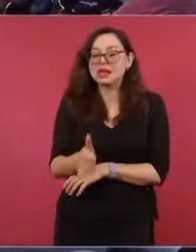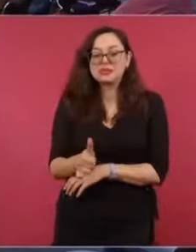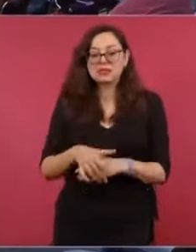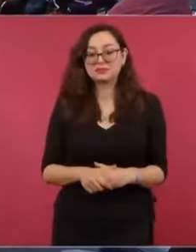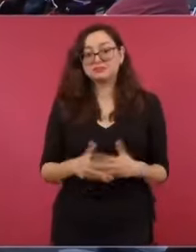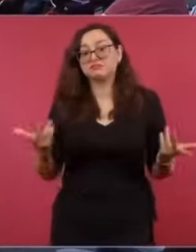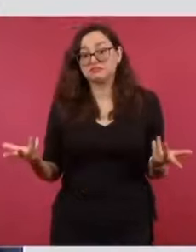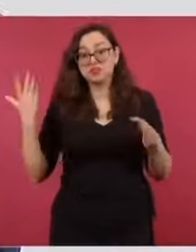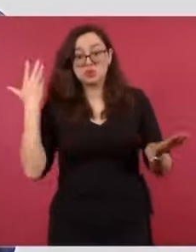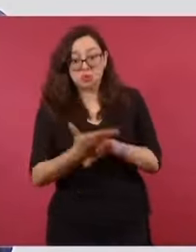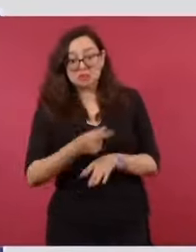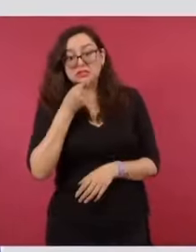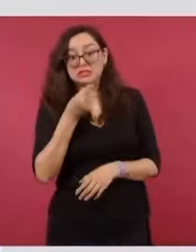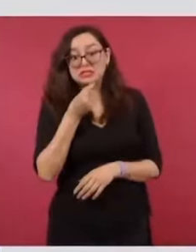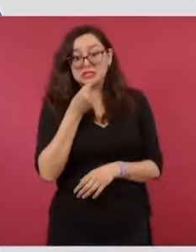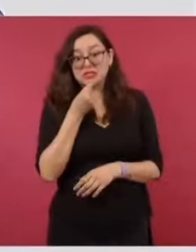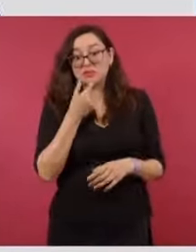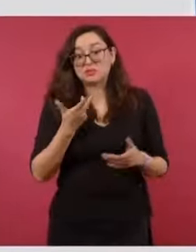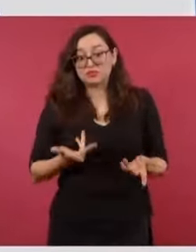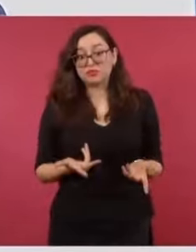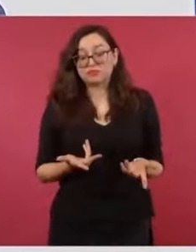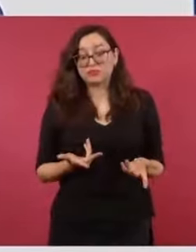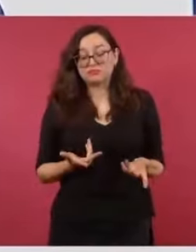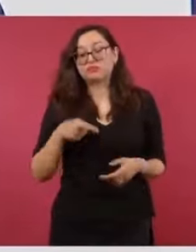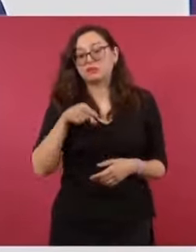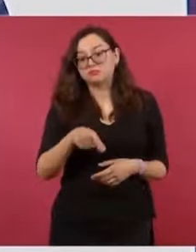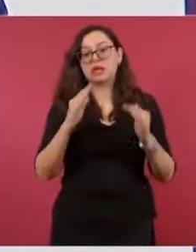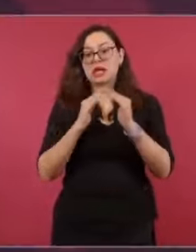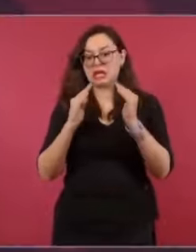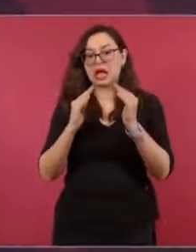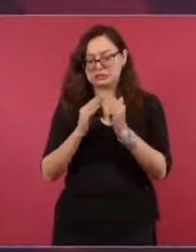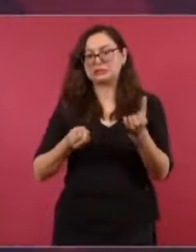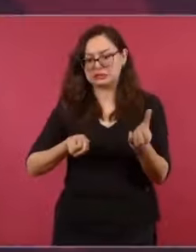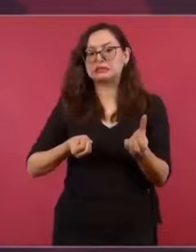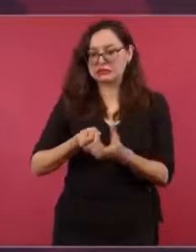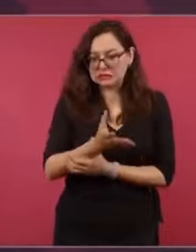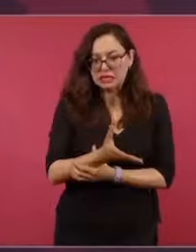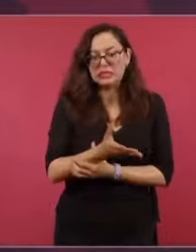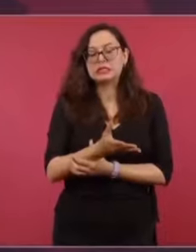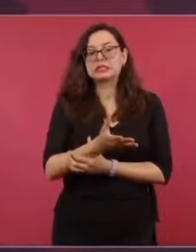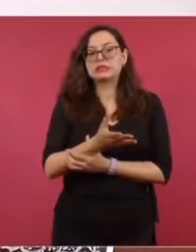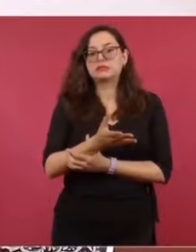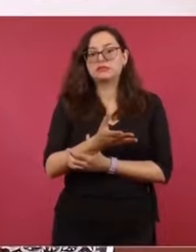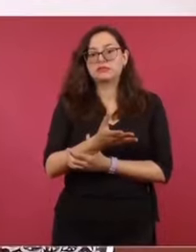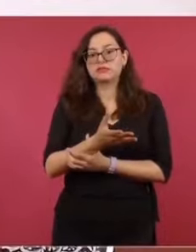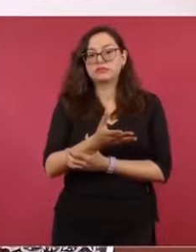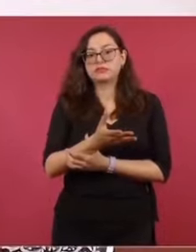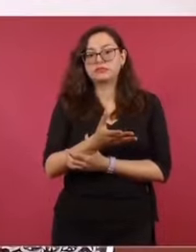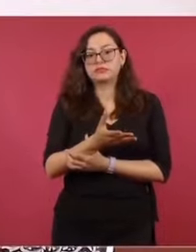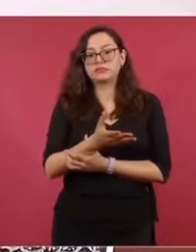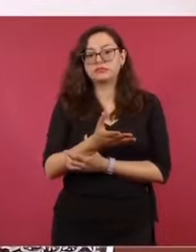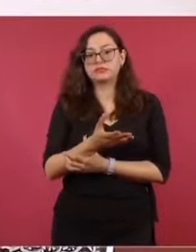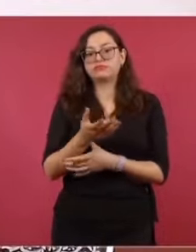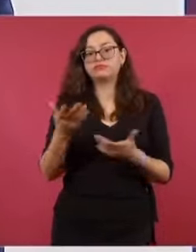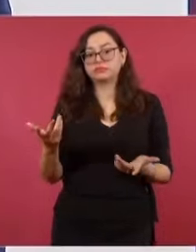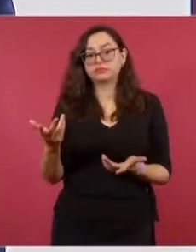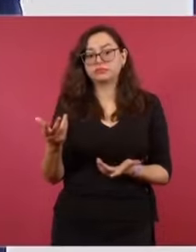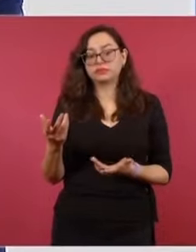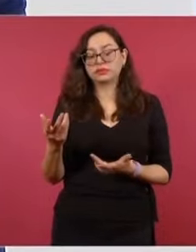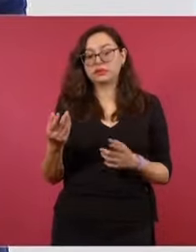Básicamente fue a él, salió de la casa, esa es la información que tenemos, con tres